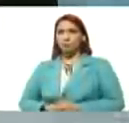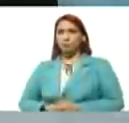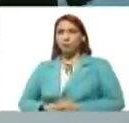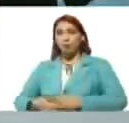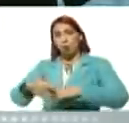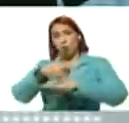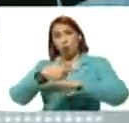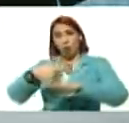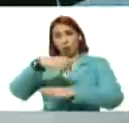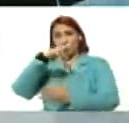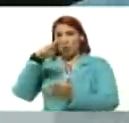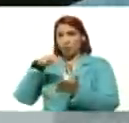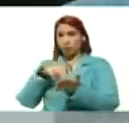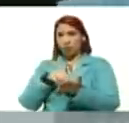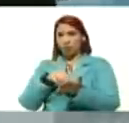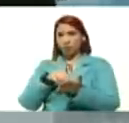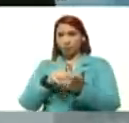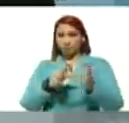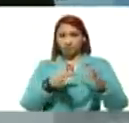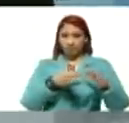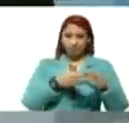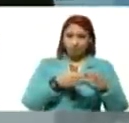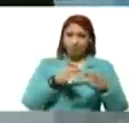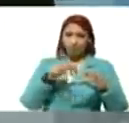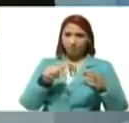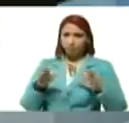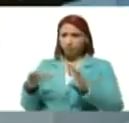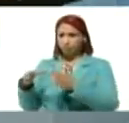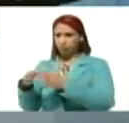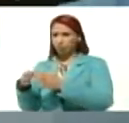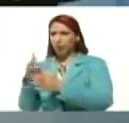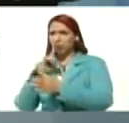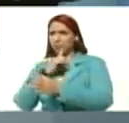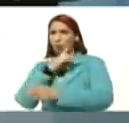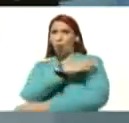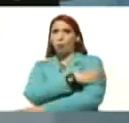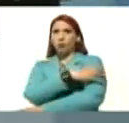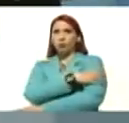gobierno nacional, y esos que llaman, las oposiciones,